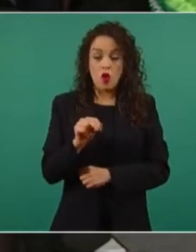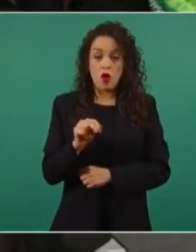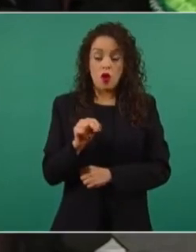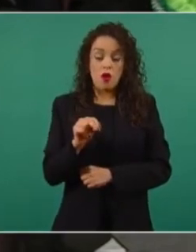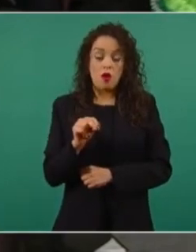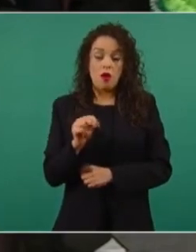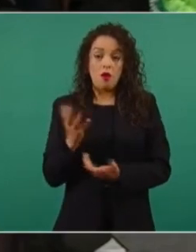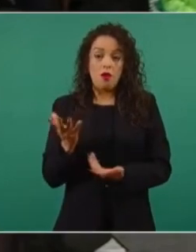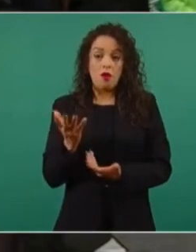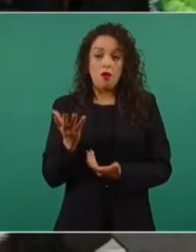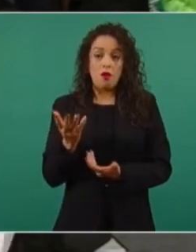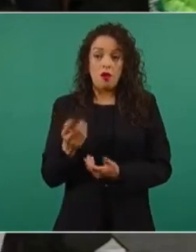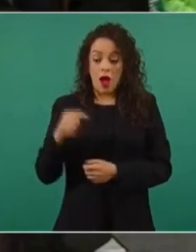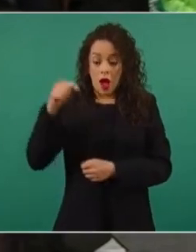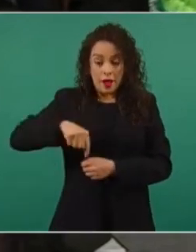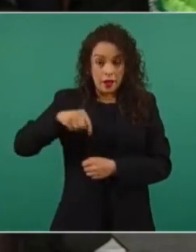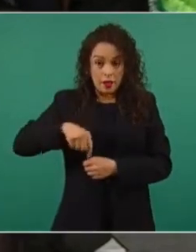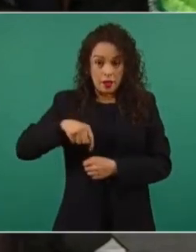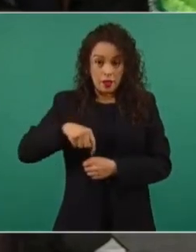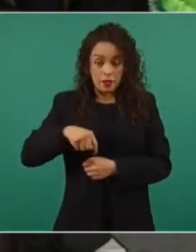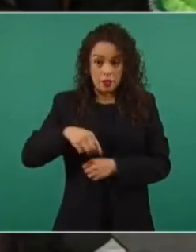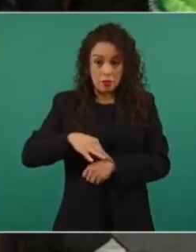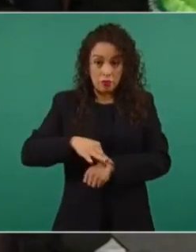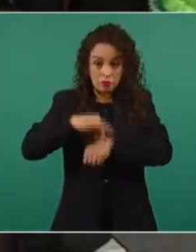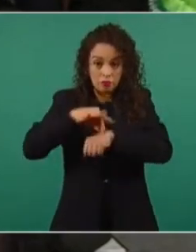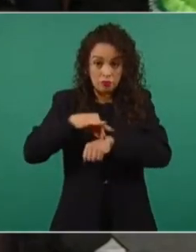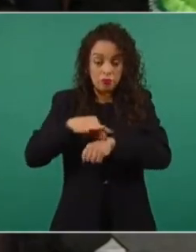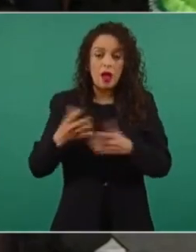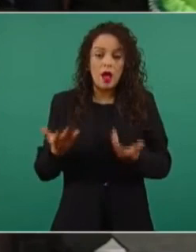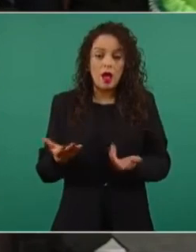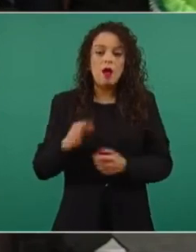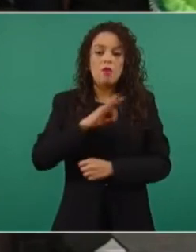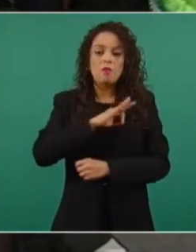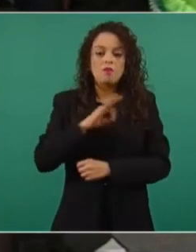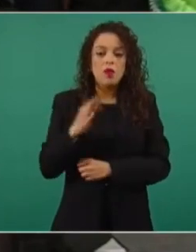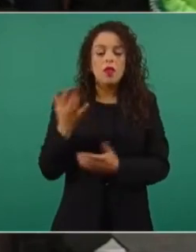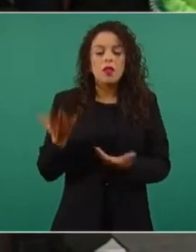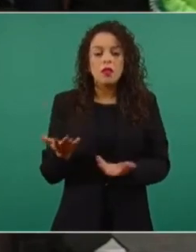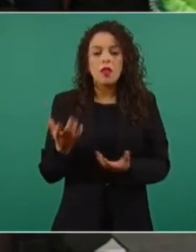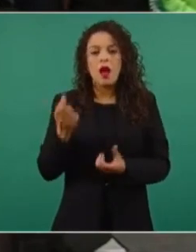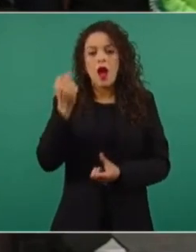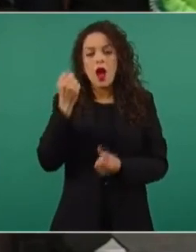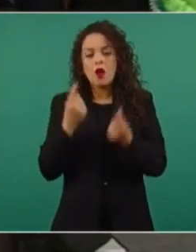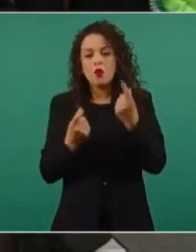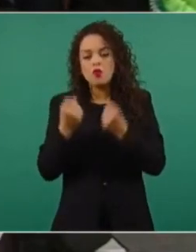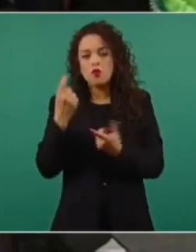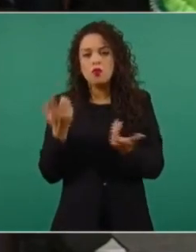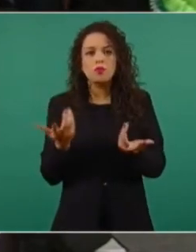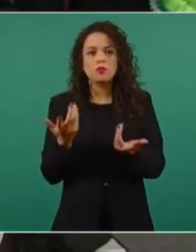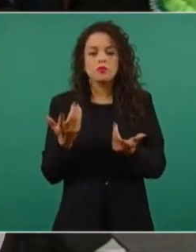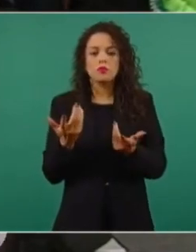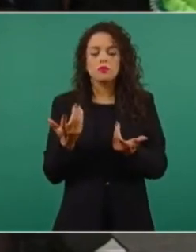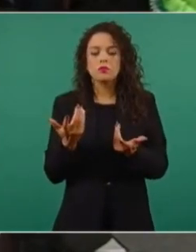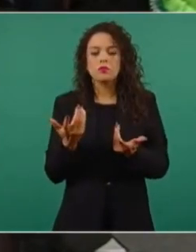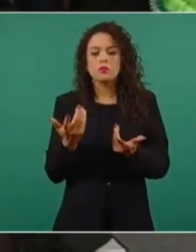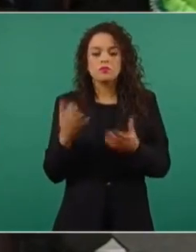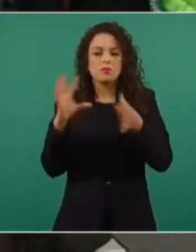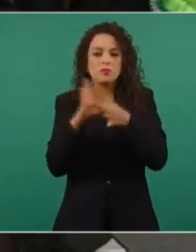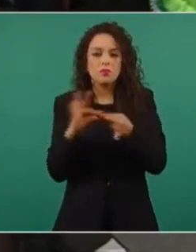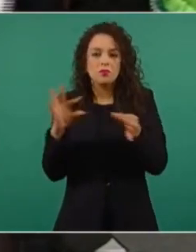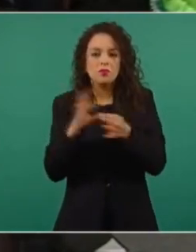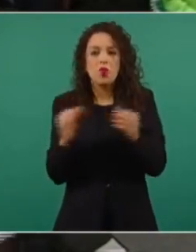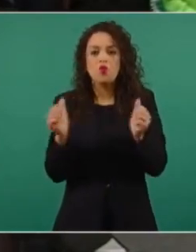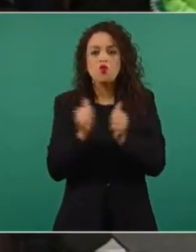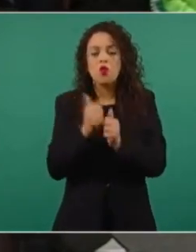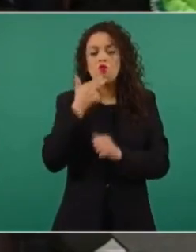conferencias o algunas presentaciones a través de Zoom, a través de Internet, porque